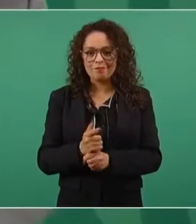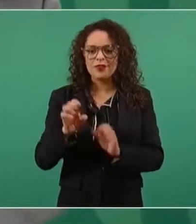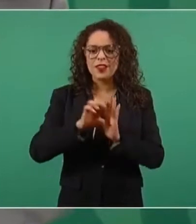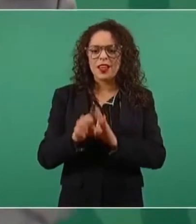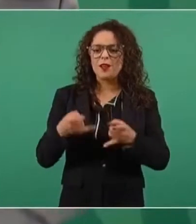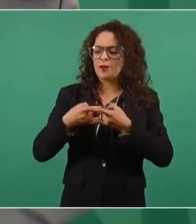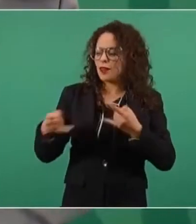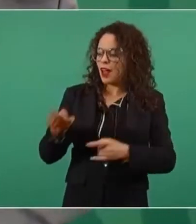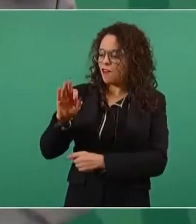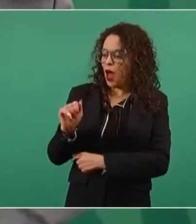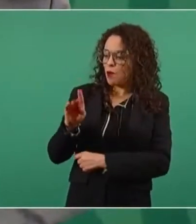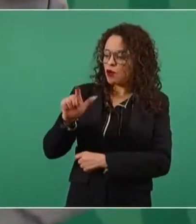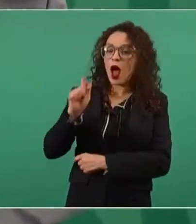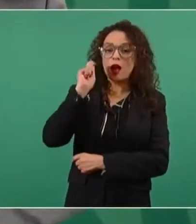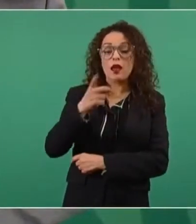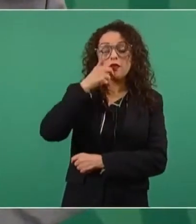va desnudo.